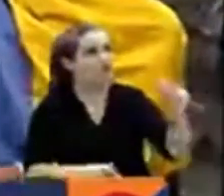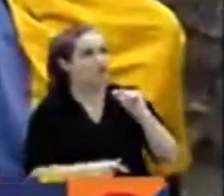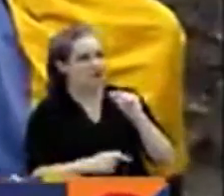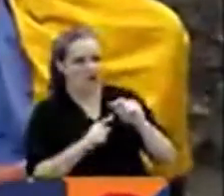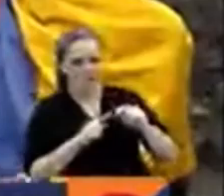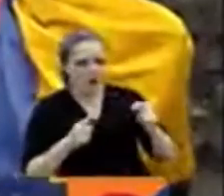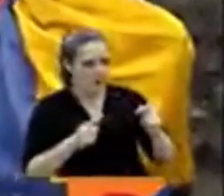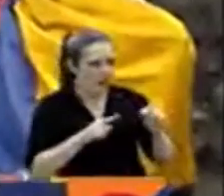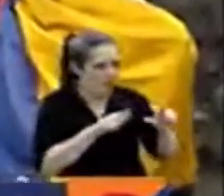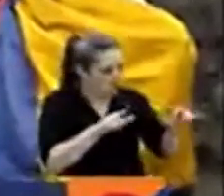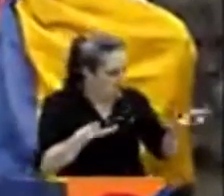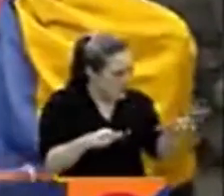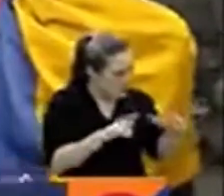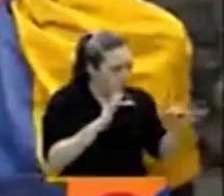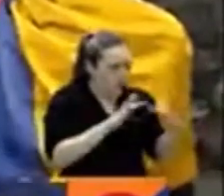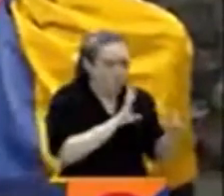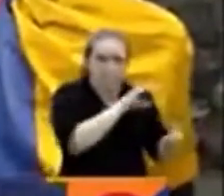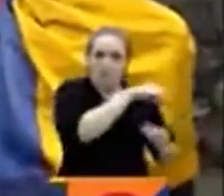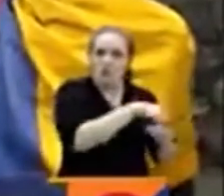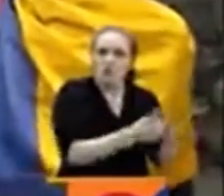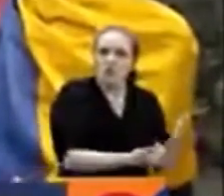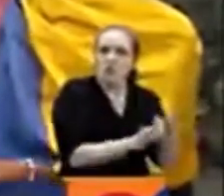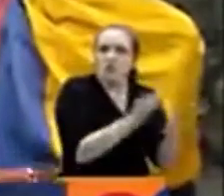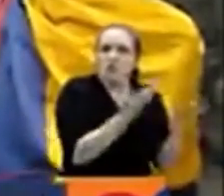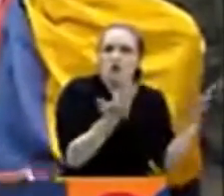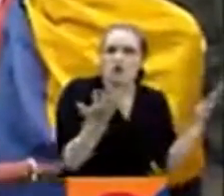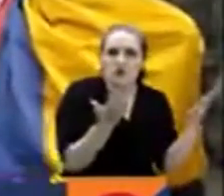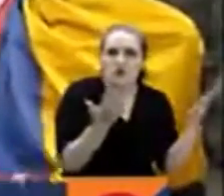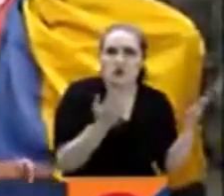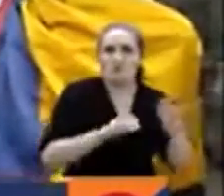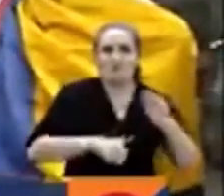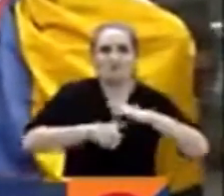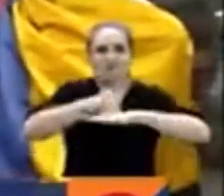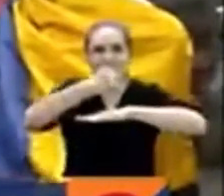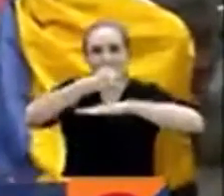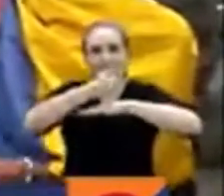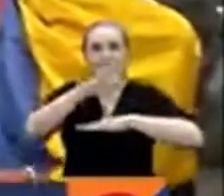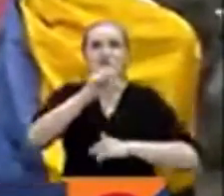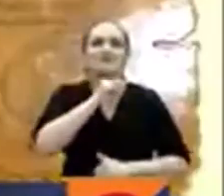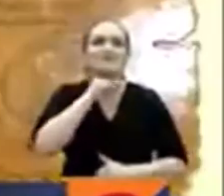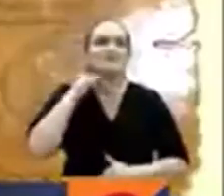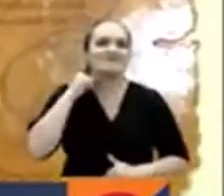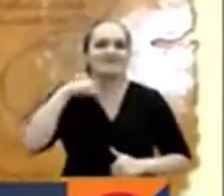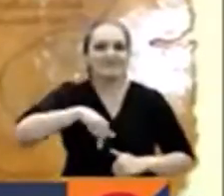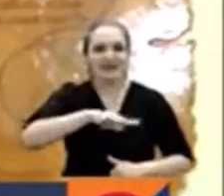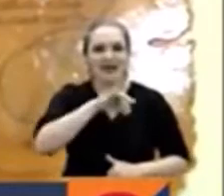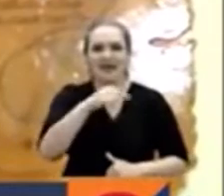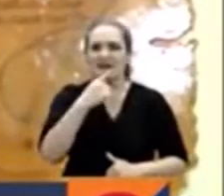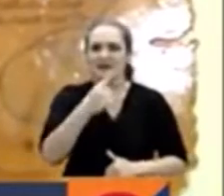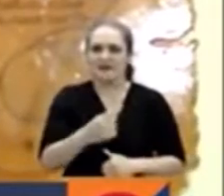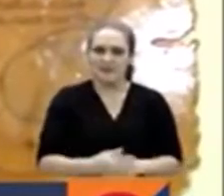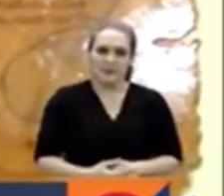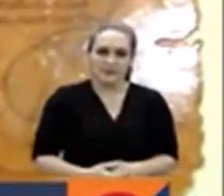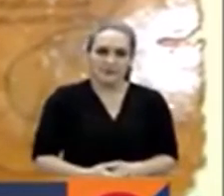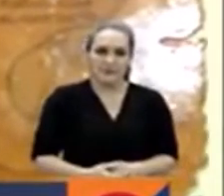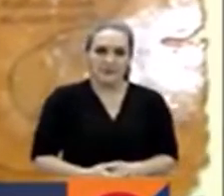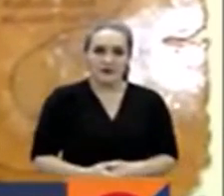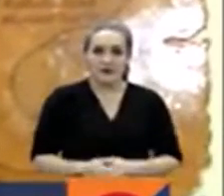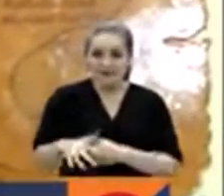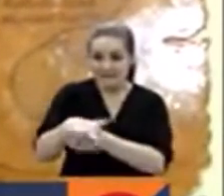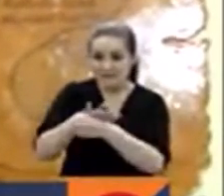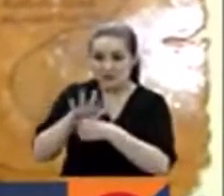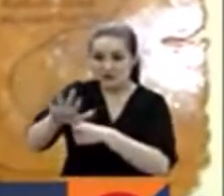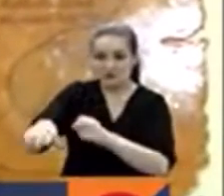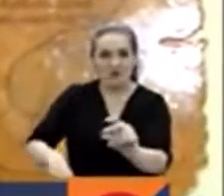dignas. Habla el delegado de la arquidiócesis de Cali de las mesas de diálogo. Las personas que están en la situación de